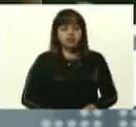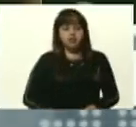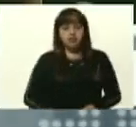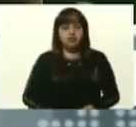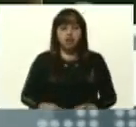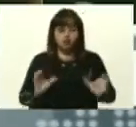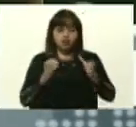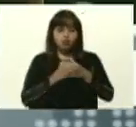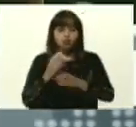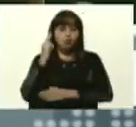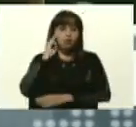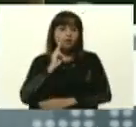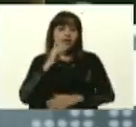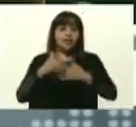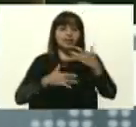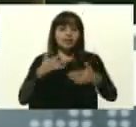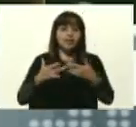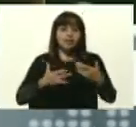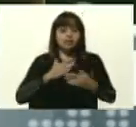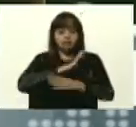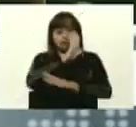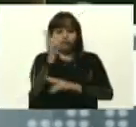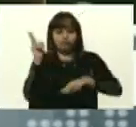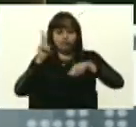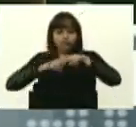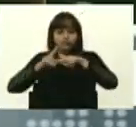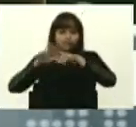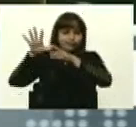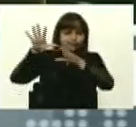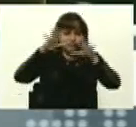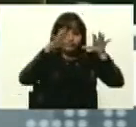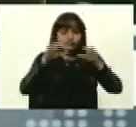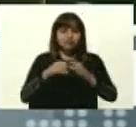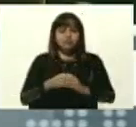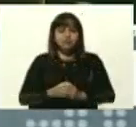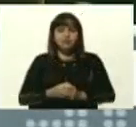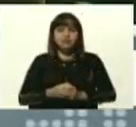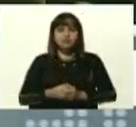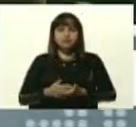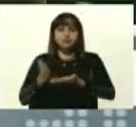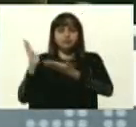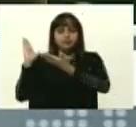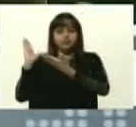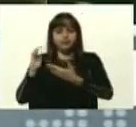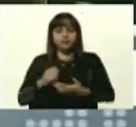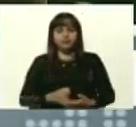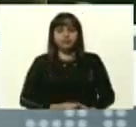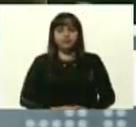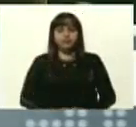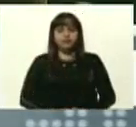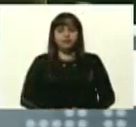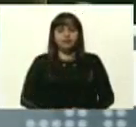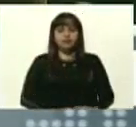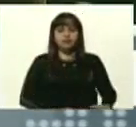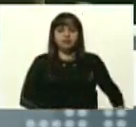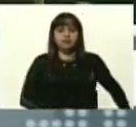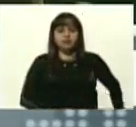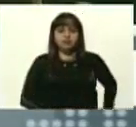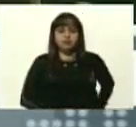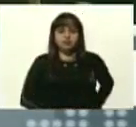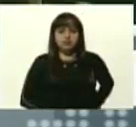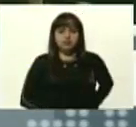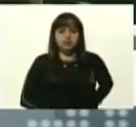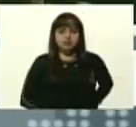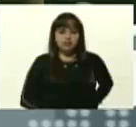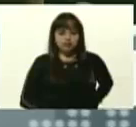Actividades Espaciales, al compañero Adolfo José Godio... Godoy.